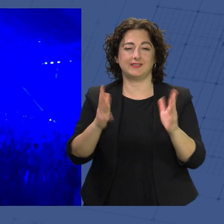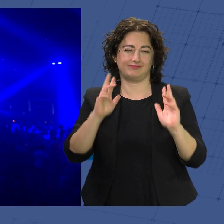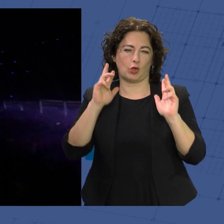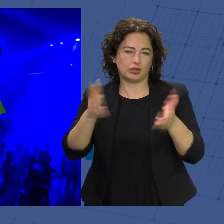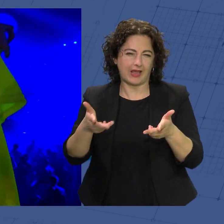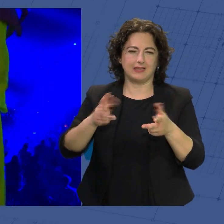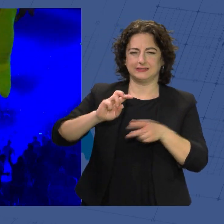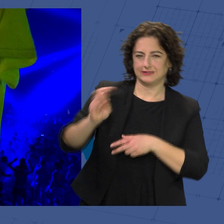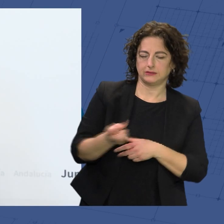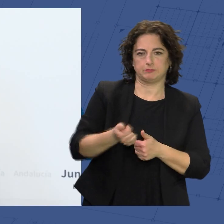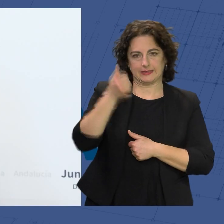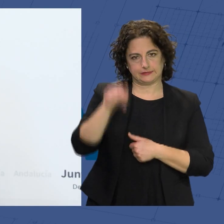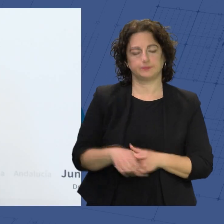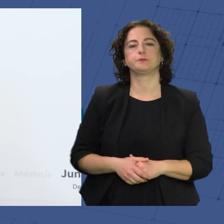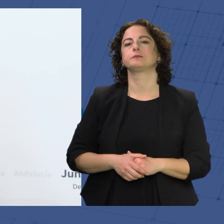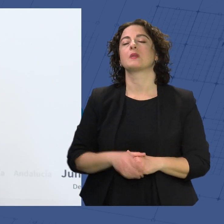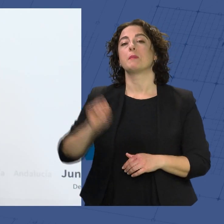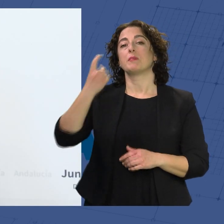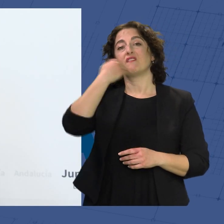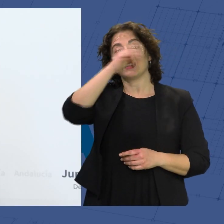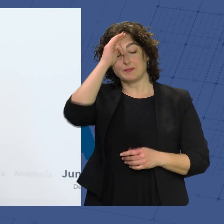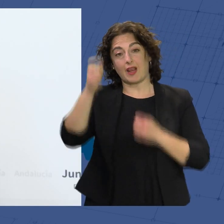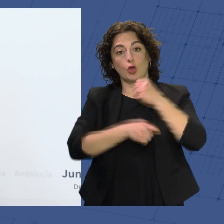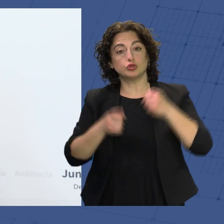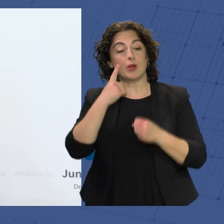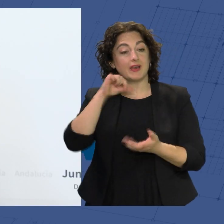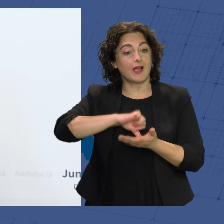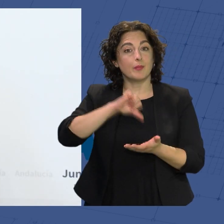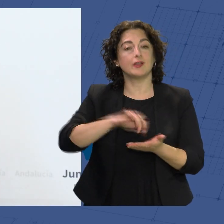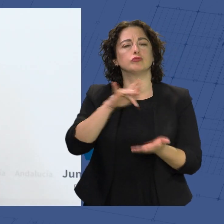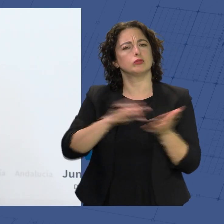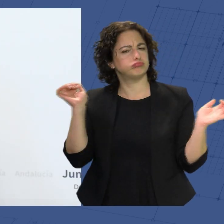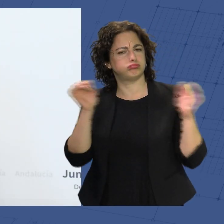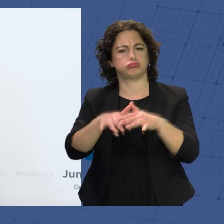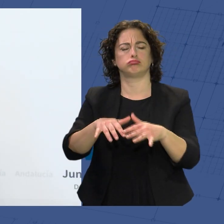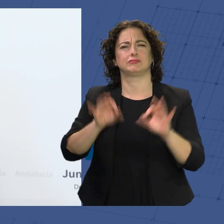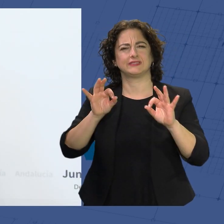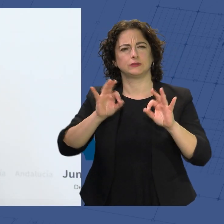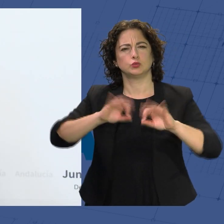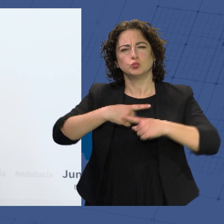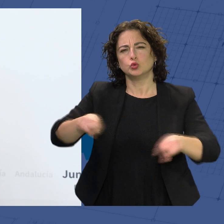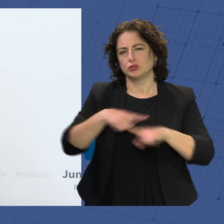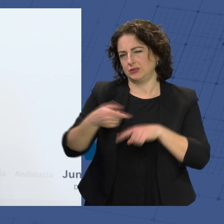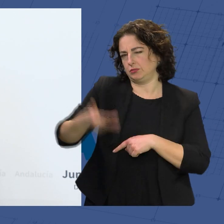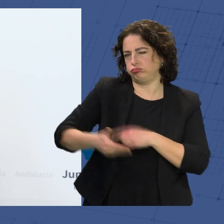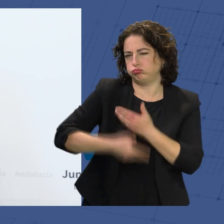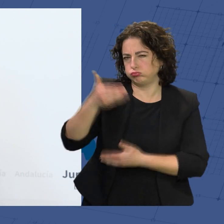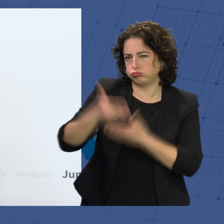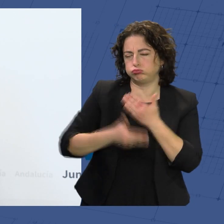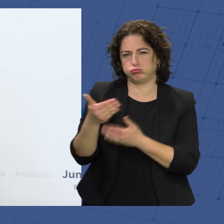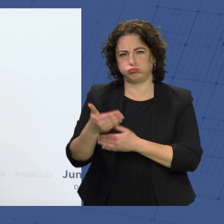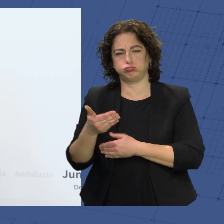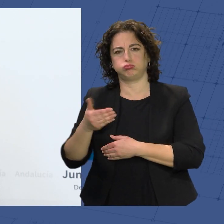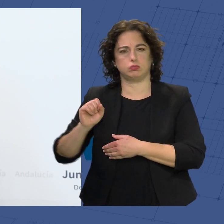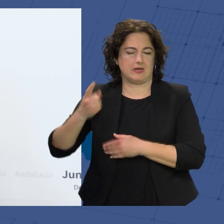dreamers. El primer fin de semana de agosto, Almería Capital se convertirá en el epicentro de la música global y de vanguardia, desplegando una producción de